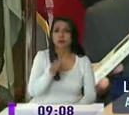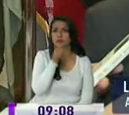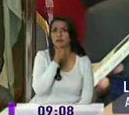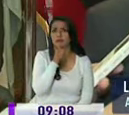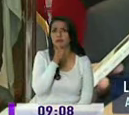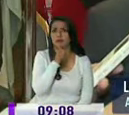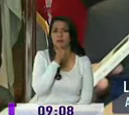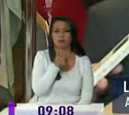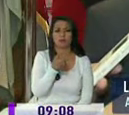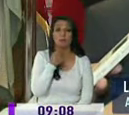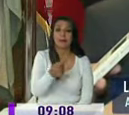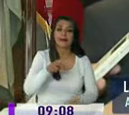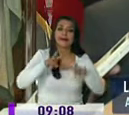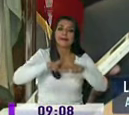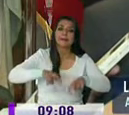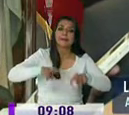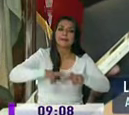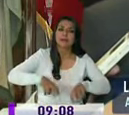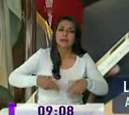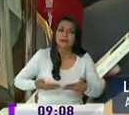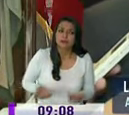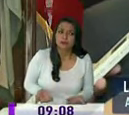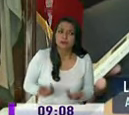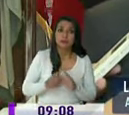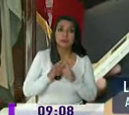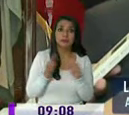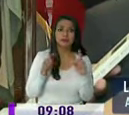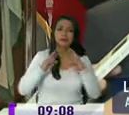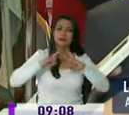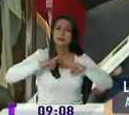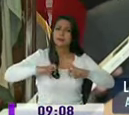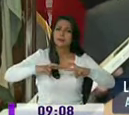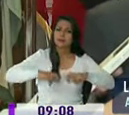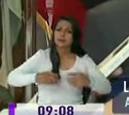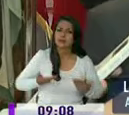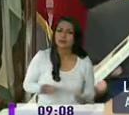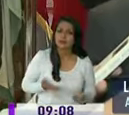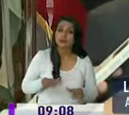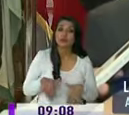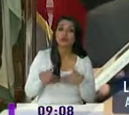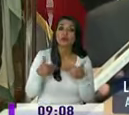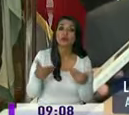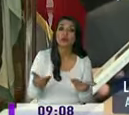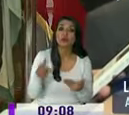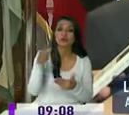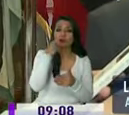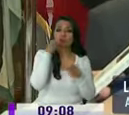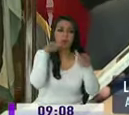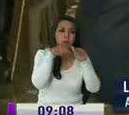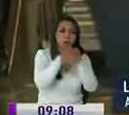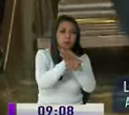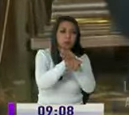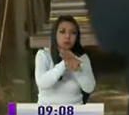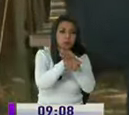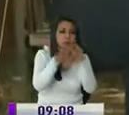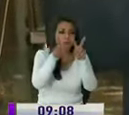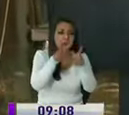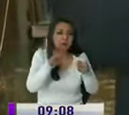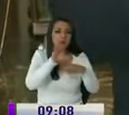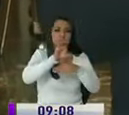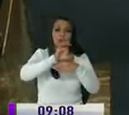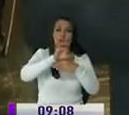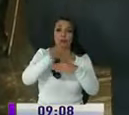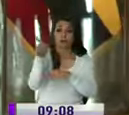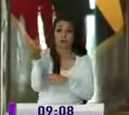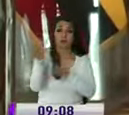de inteligencia aquellos que estuvieron manejando esta entidad del espionaje ecuatoriano que el secretario